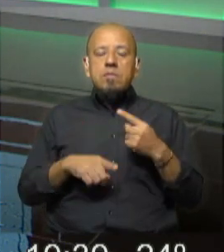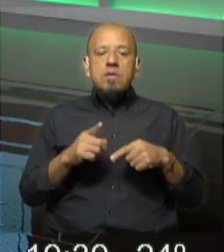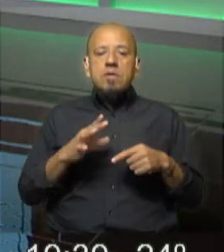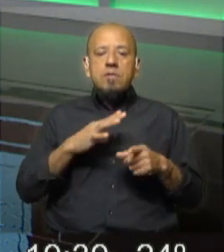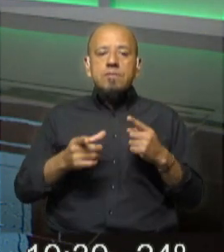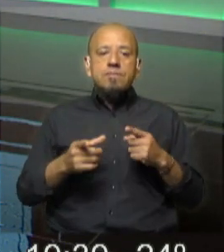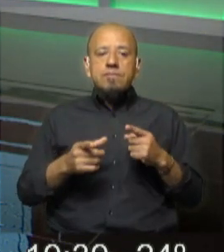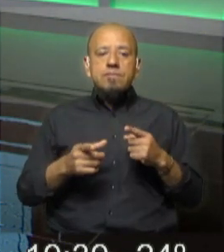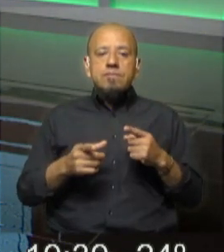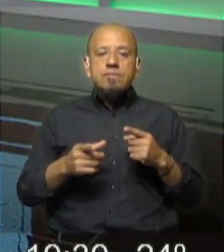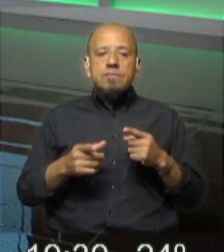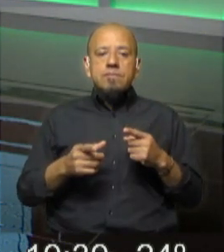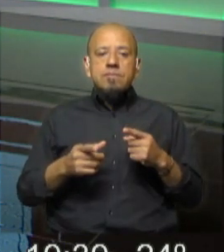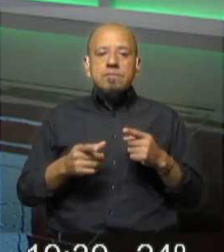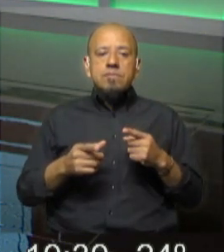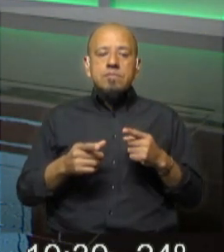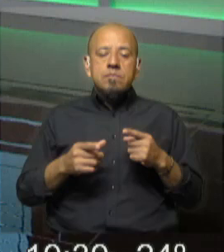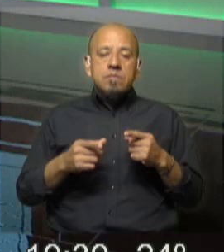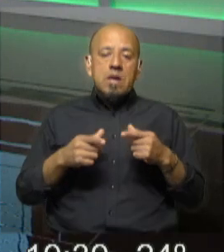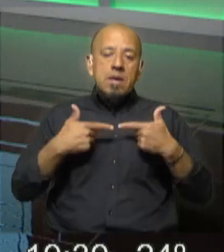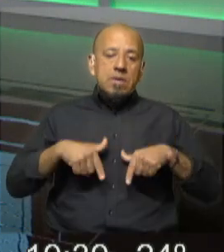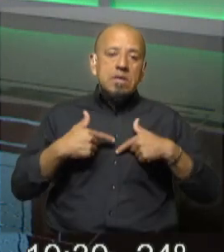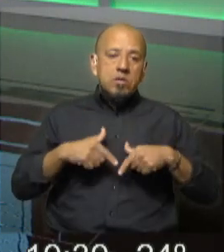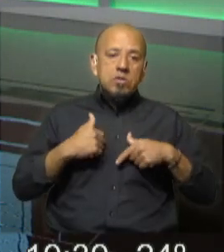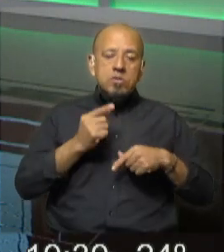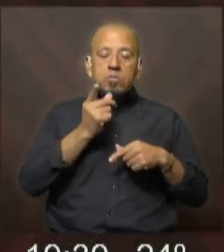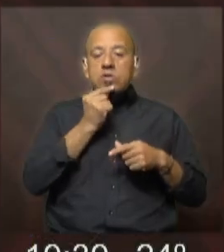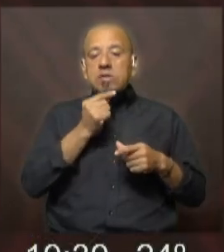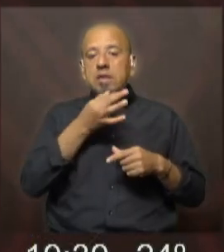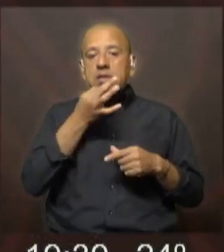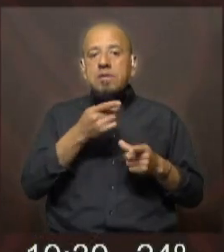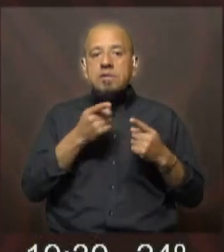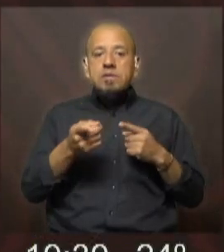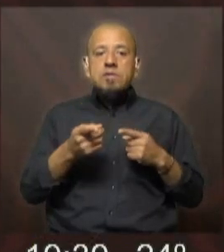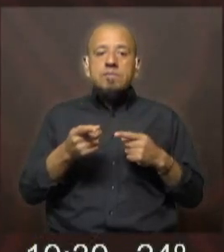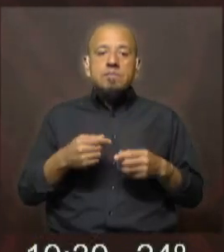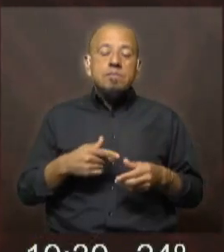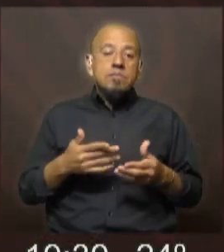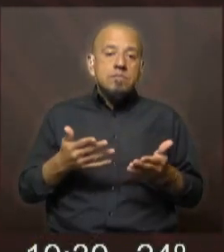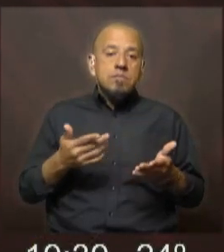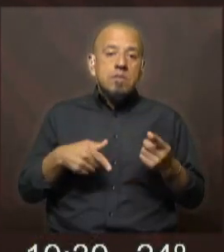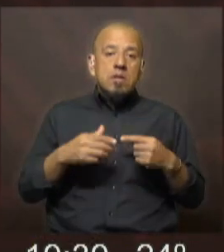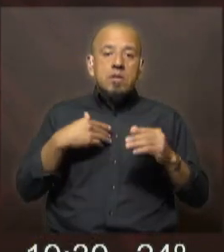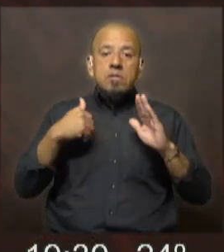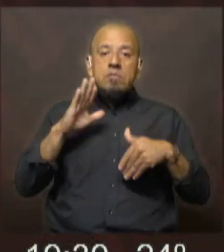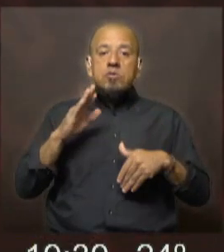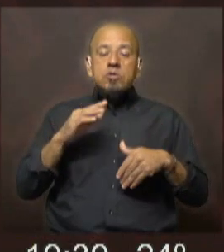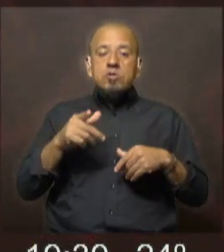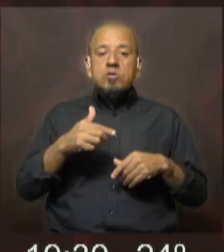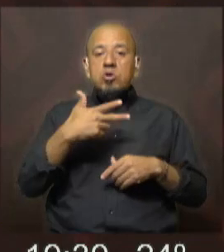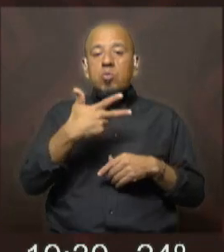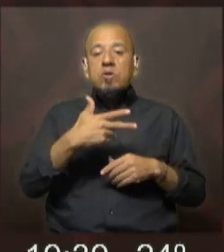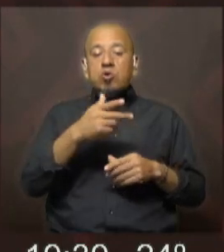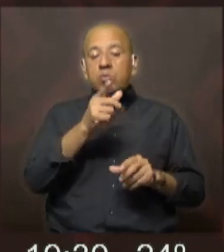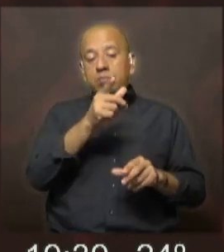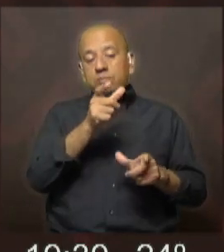resumen, la lectura que hace el Ministro del Interior y lo señalaba Gustavo Leal ahora es que la mayoría de los casos de homicidios